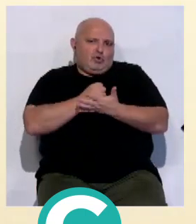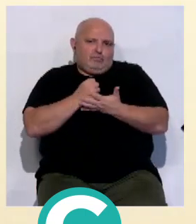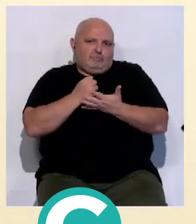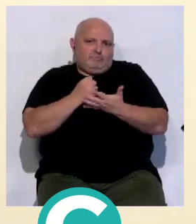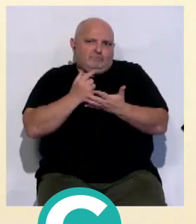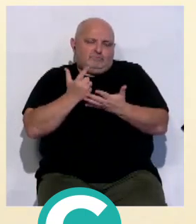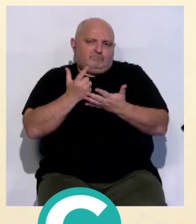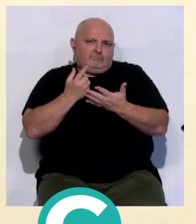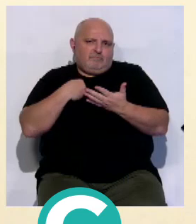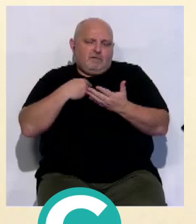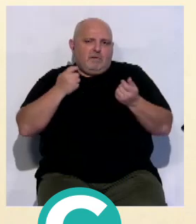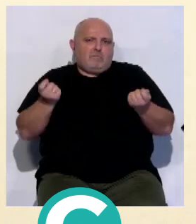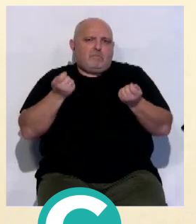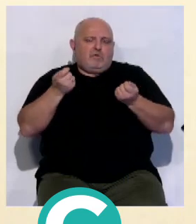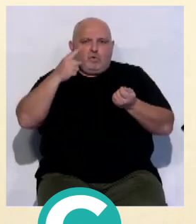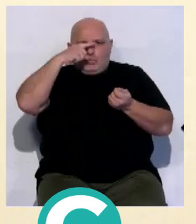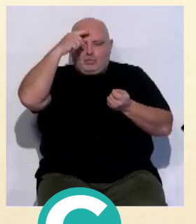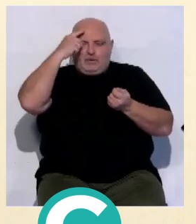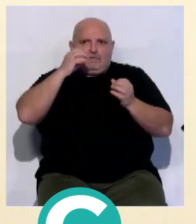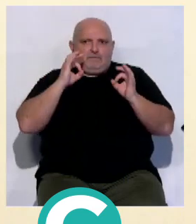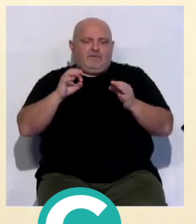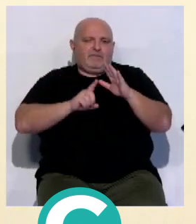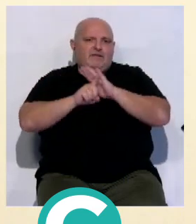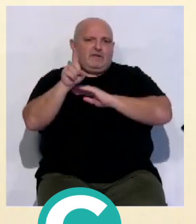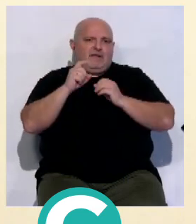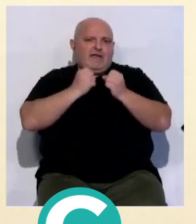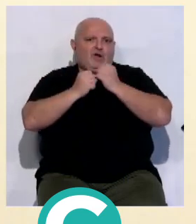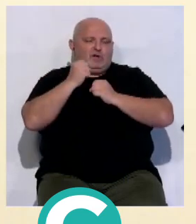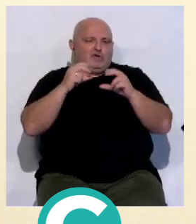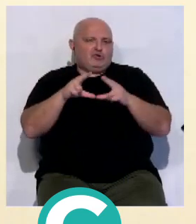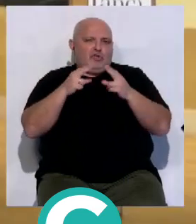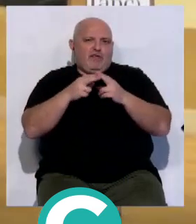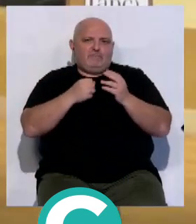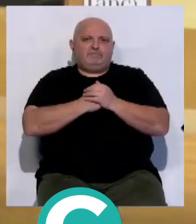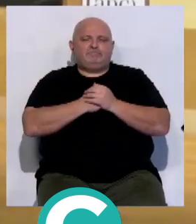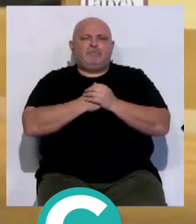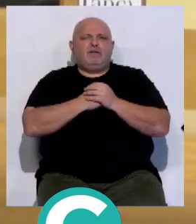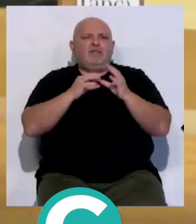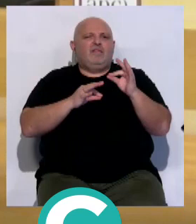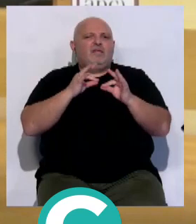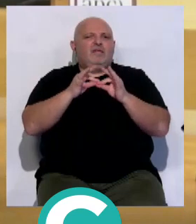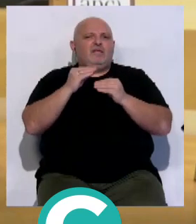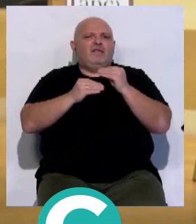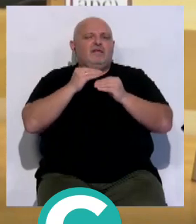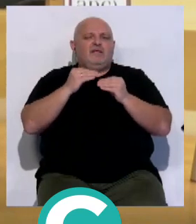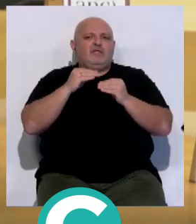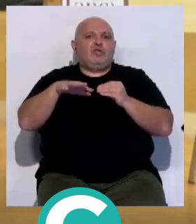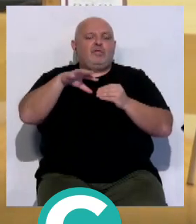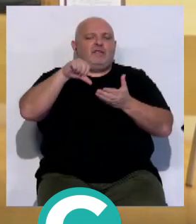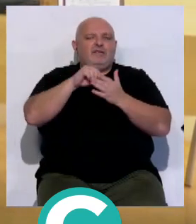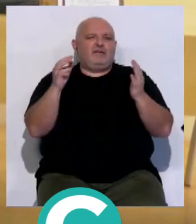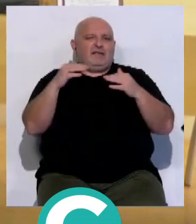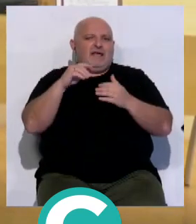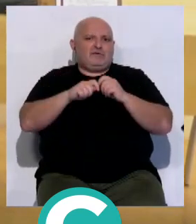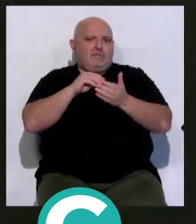esta promoción de la cultura, que es el desarrollo económico y social. Un ciclo que se celebrará en la sede de la